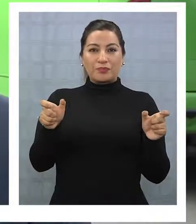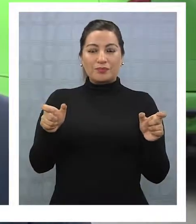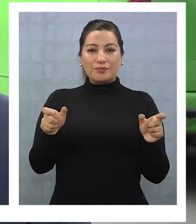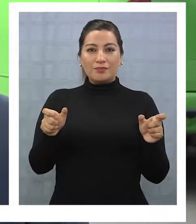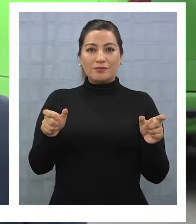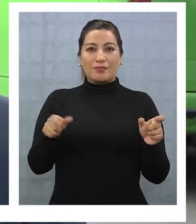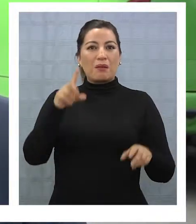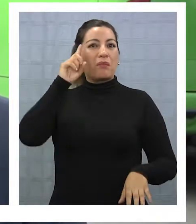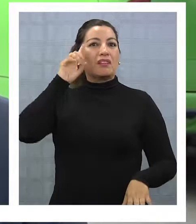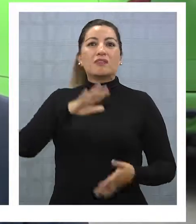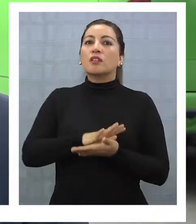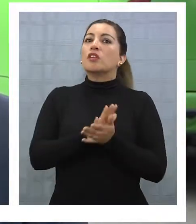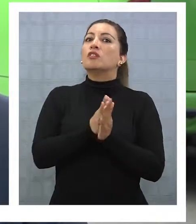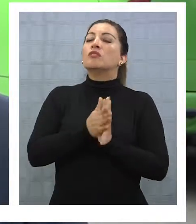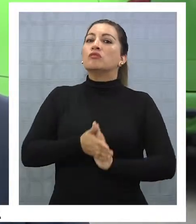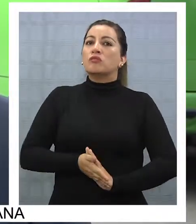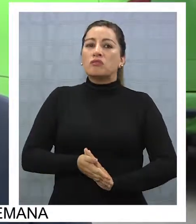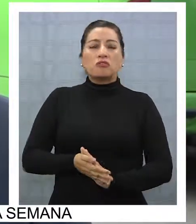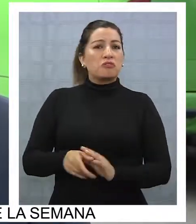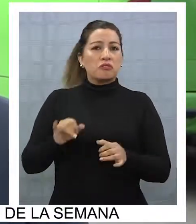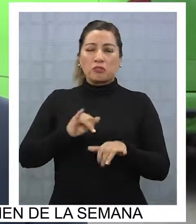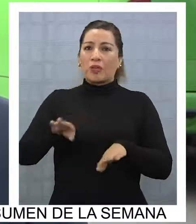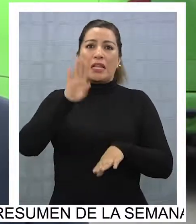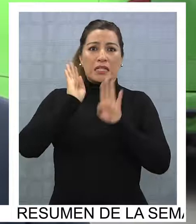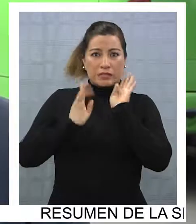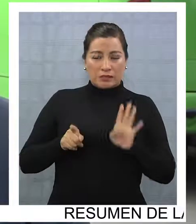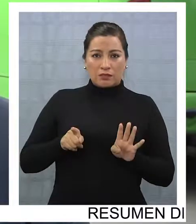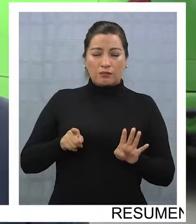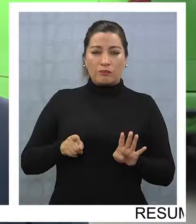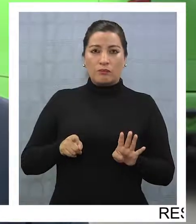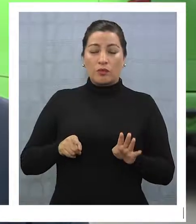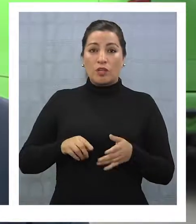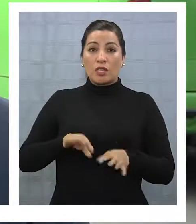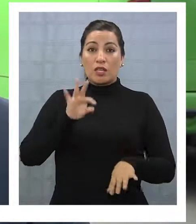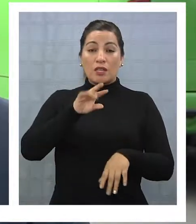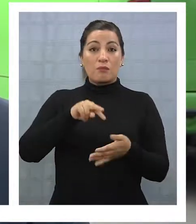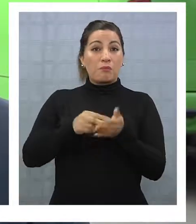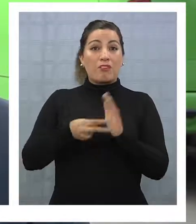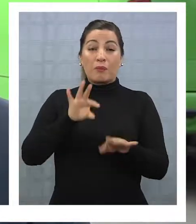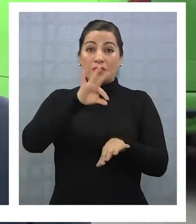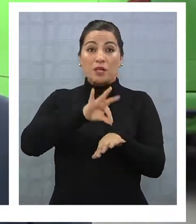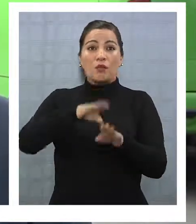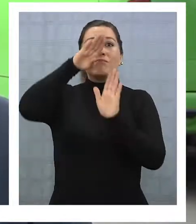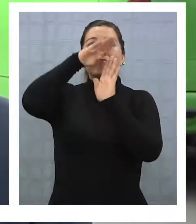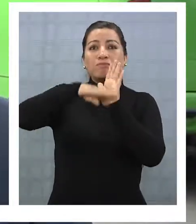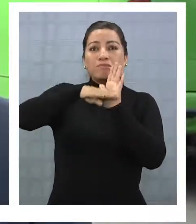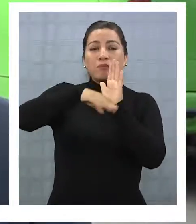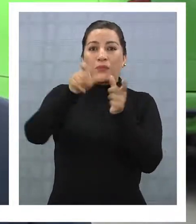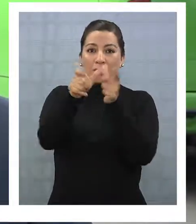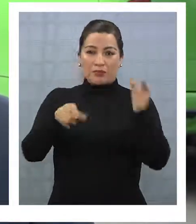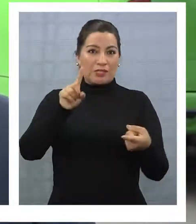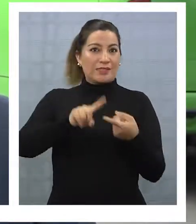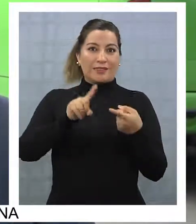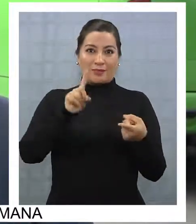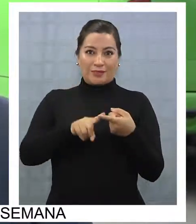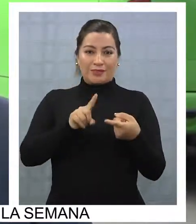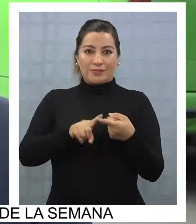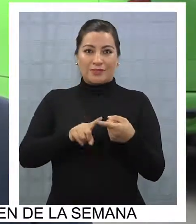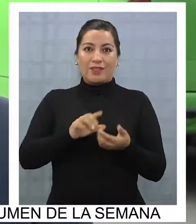para ver que estén dadas las condiciones y reducir al máximo los riesgos sanitarios para la población que está participando de esta